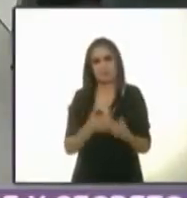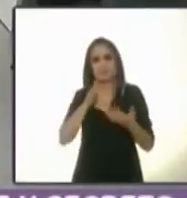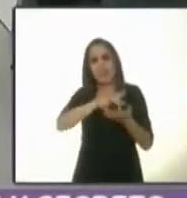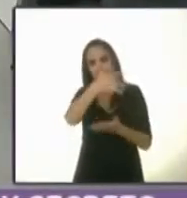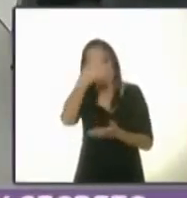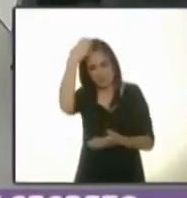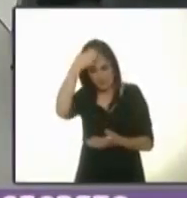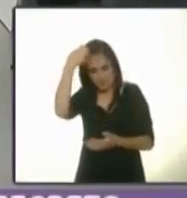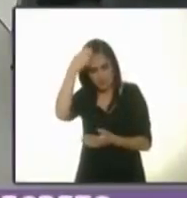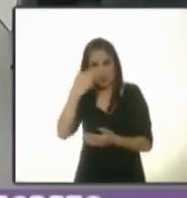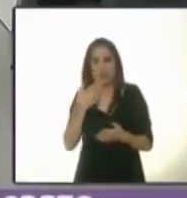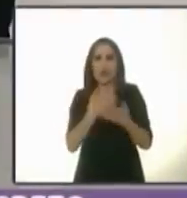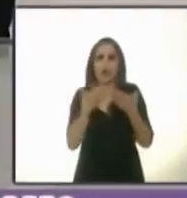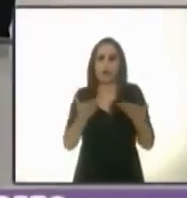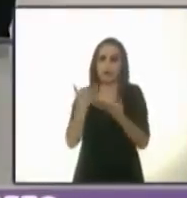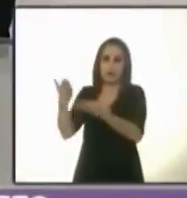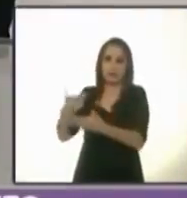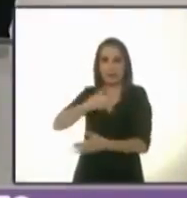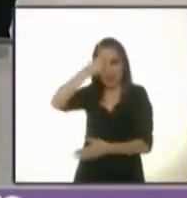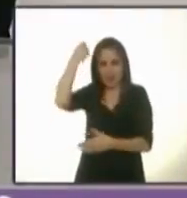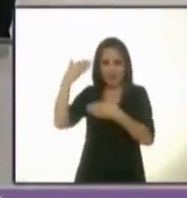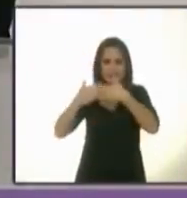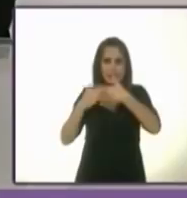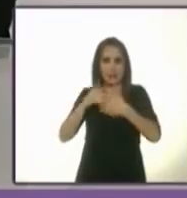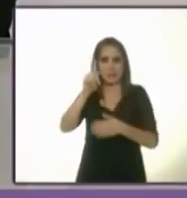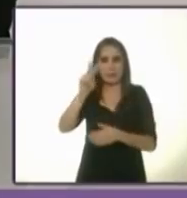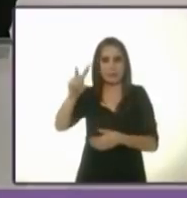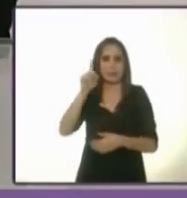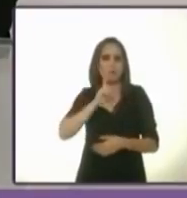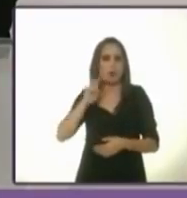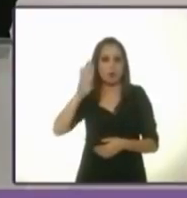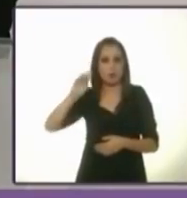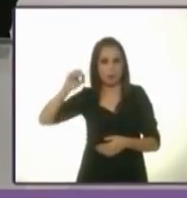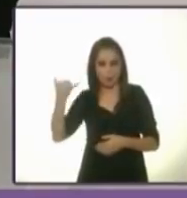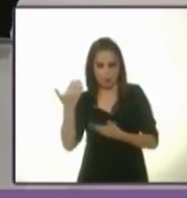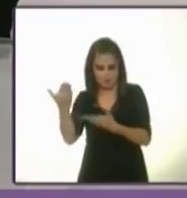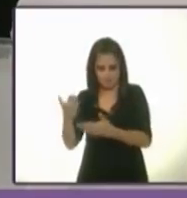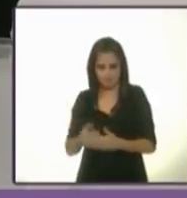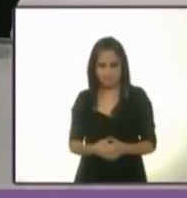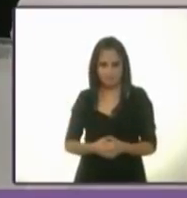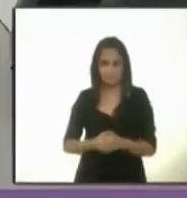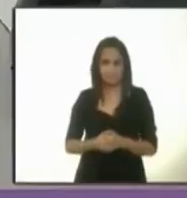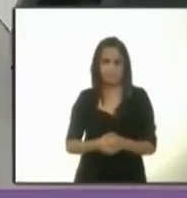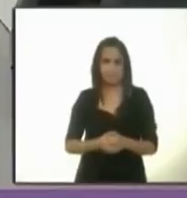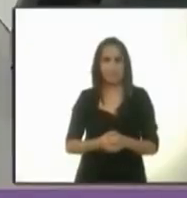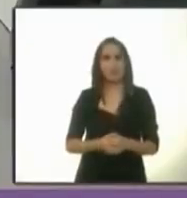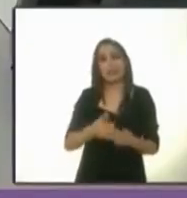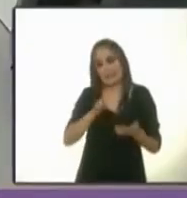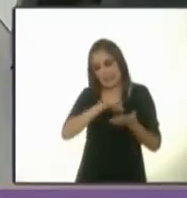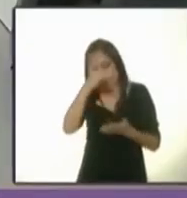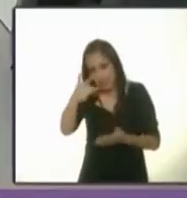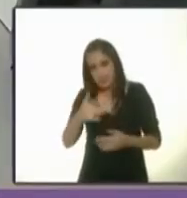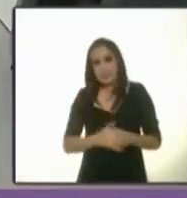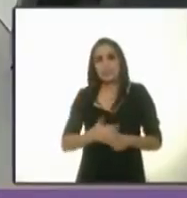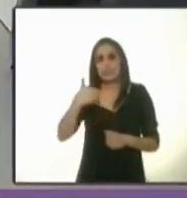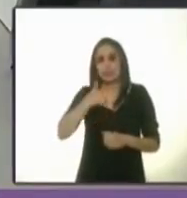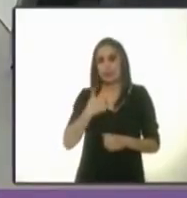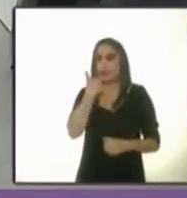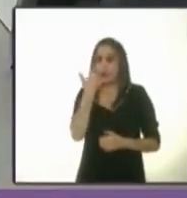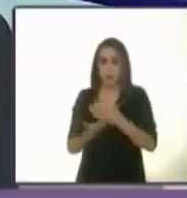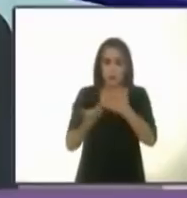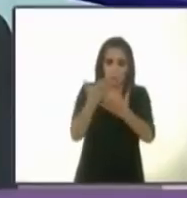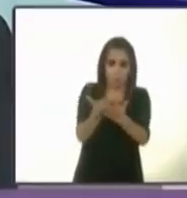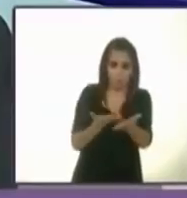Arreola. Pidió el uso de la voz la candidata del Partido Verde Ecologista, Mariana Boy. Adelante, candidata. Gracias. Bueno, yo antes de continuar con las